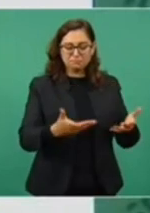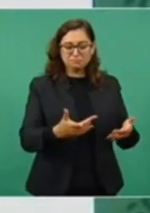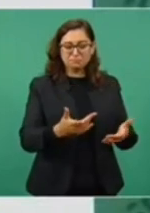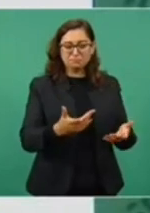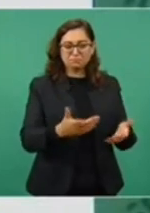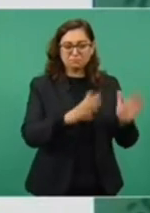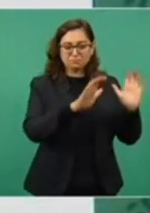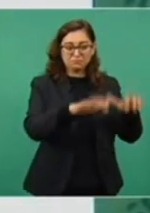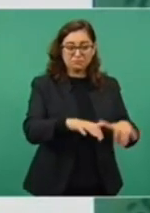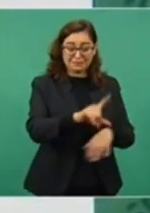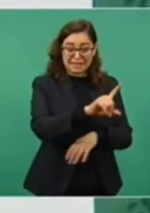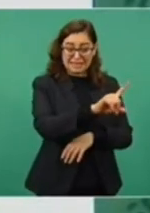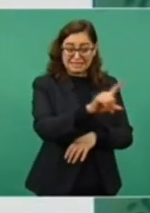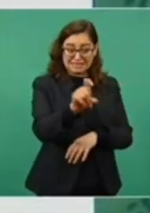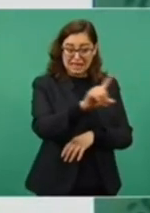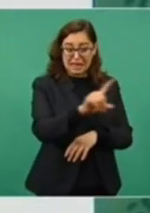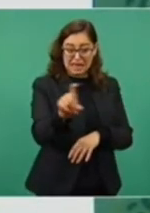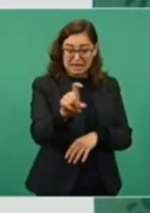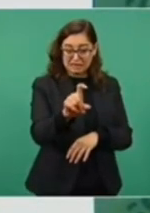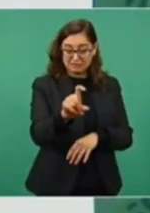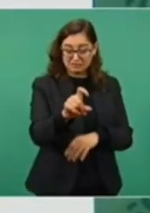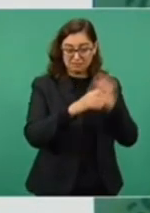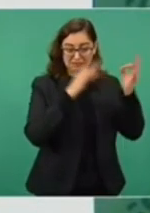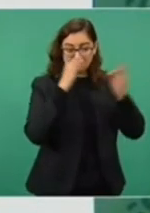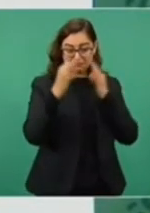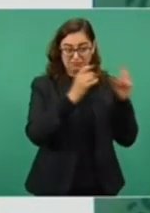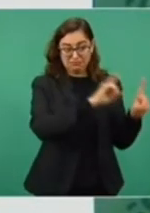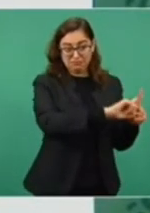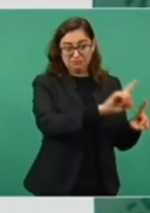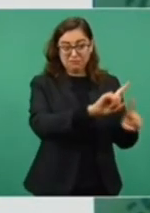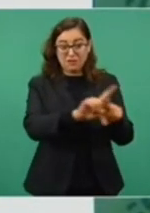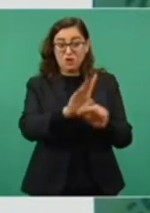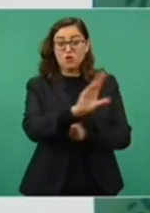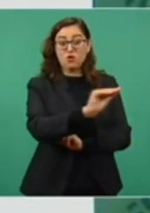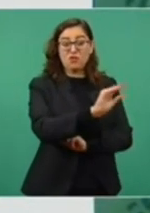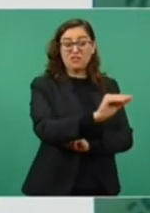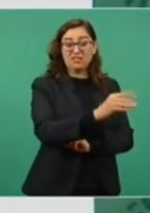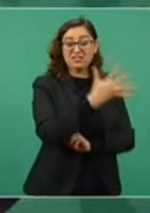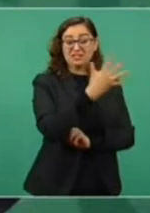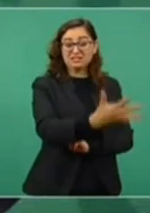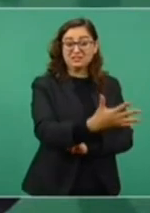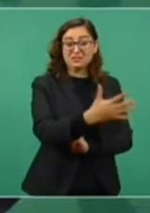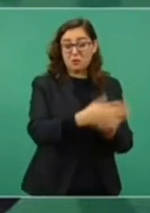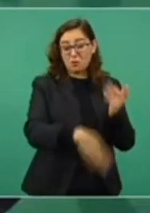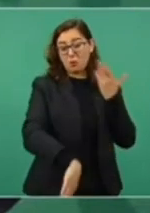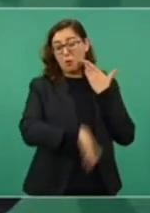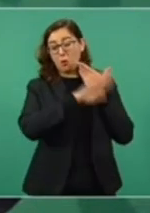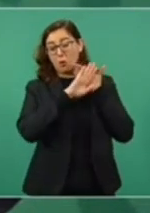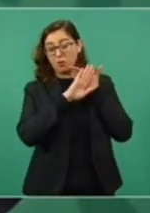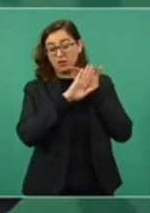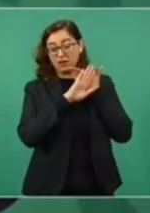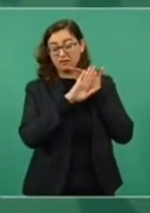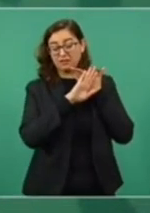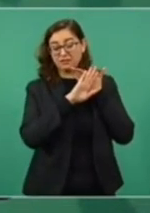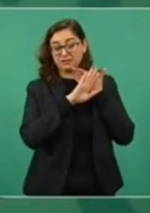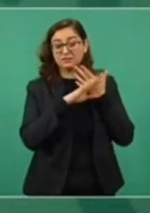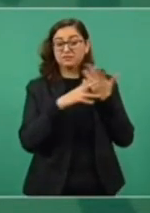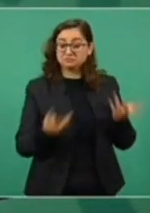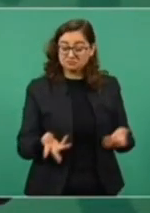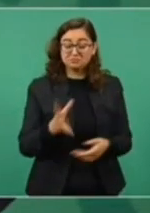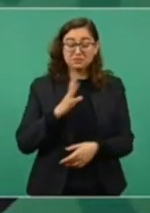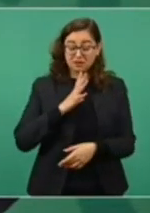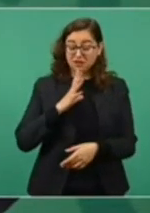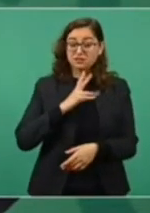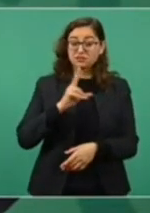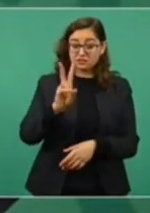en contra, así está.